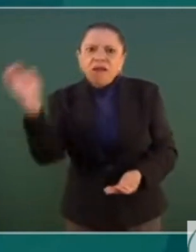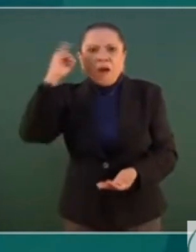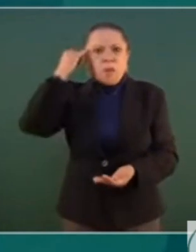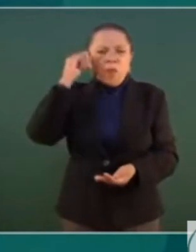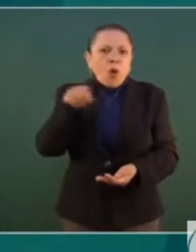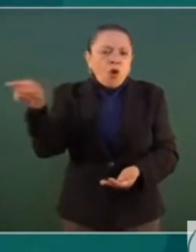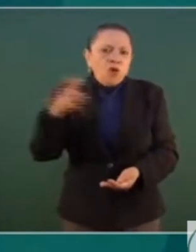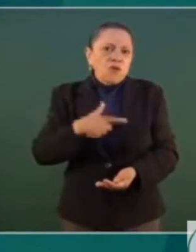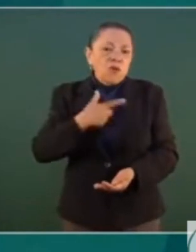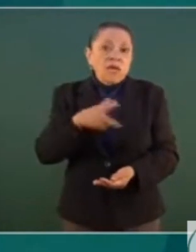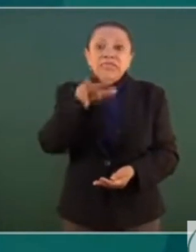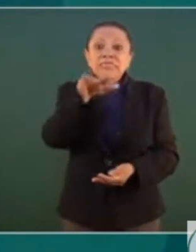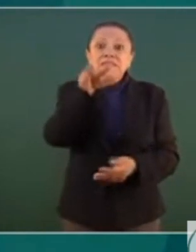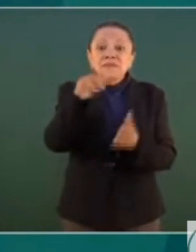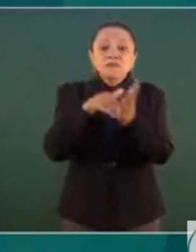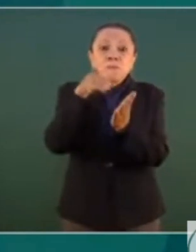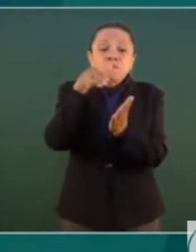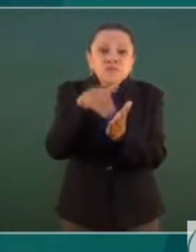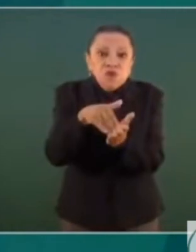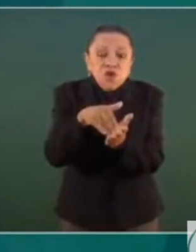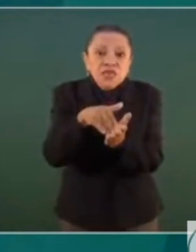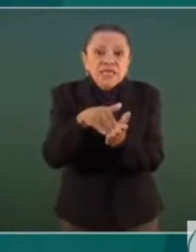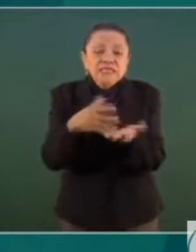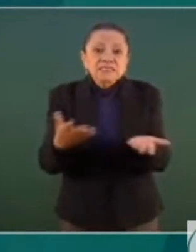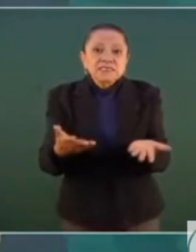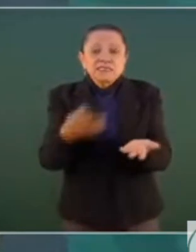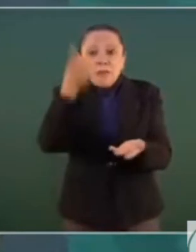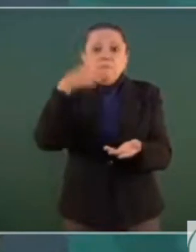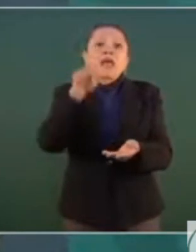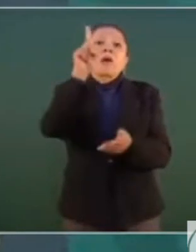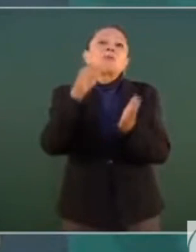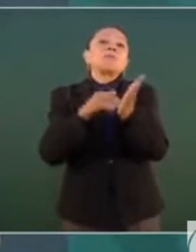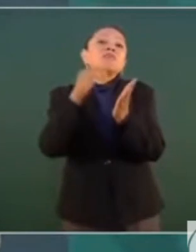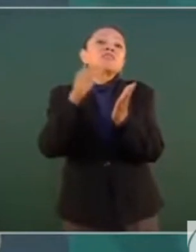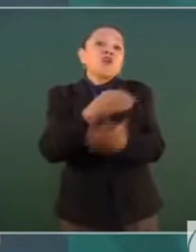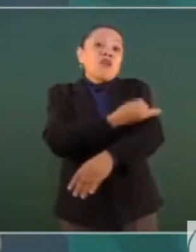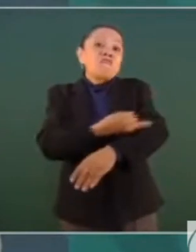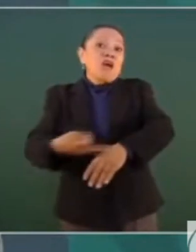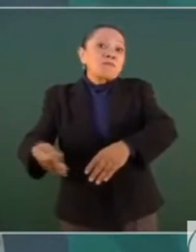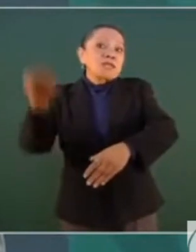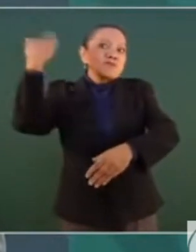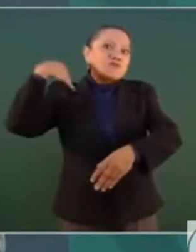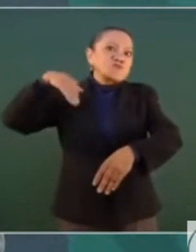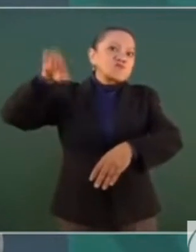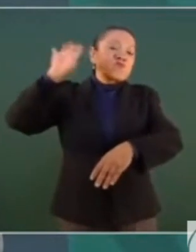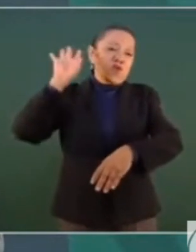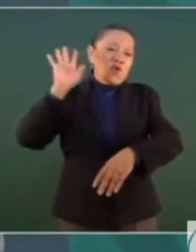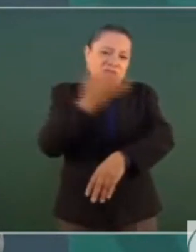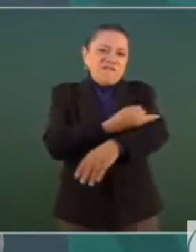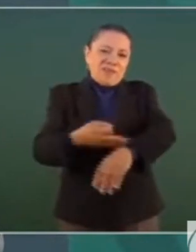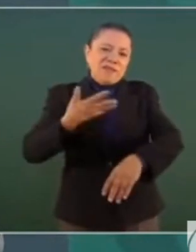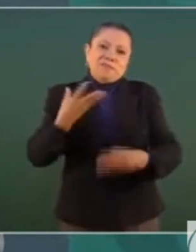18 millones de hectáreas para un millón de familias de aquel entonces, eran muchas.